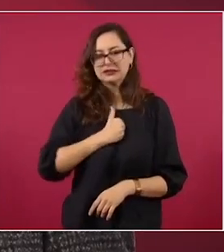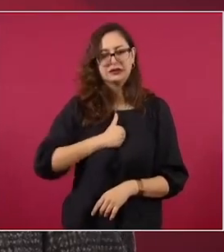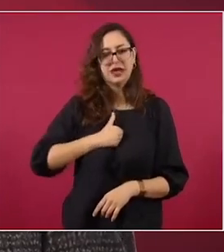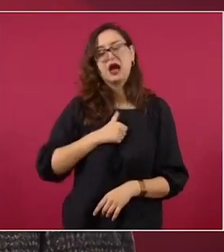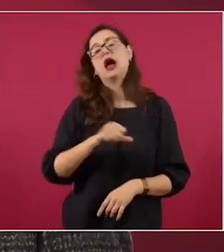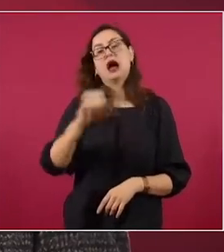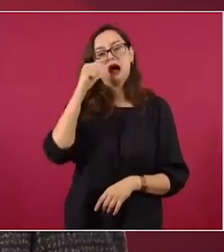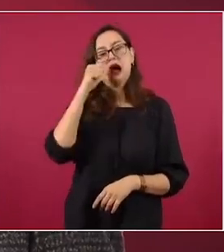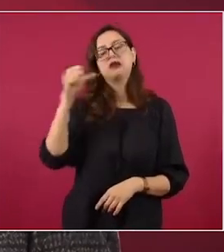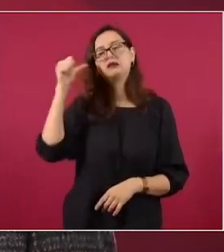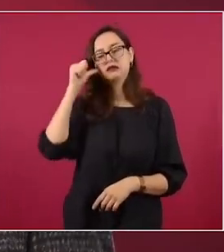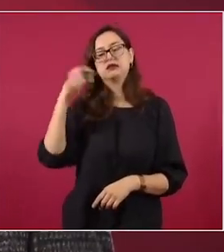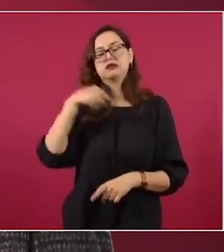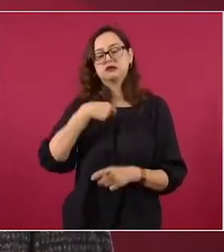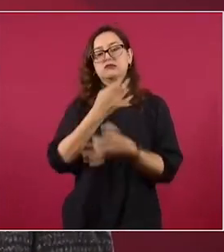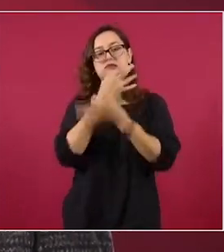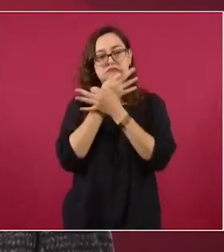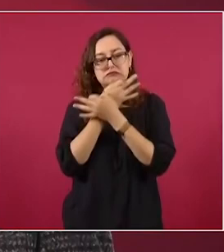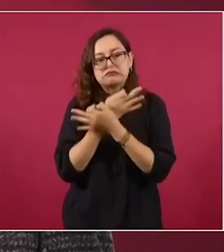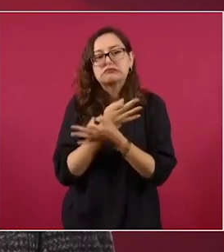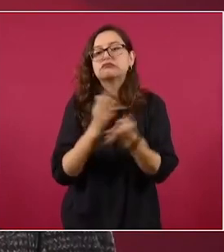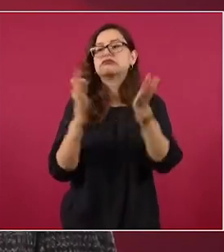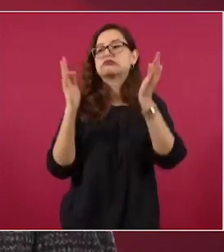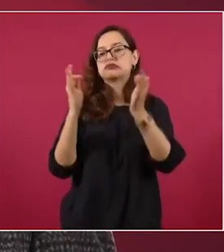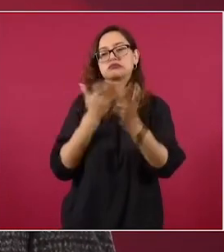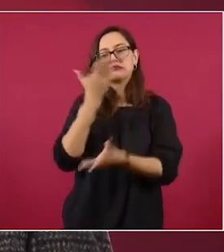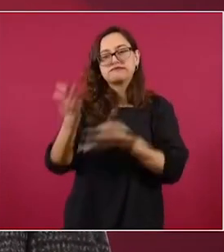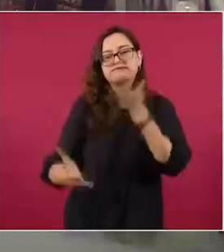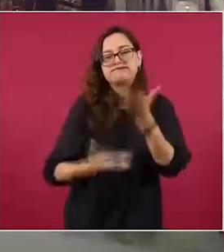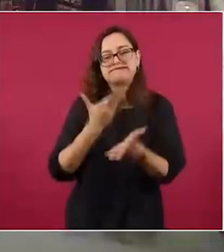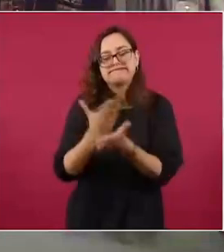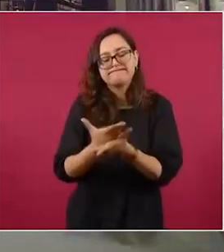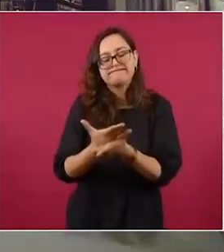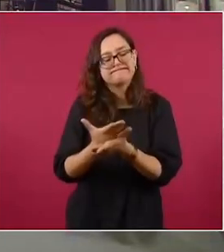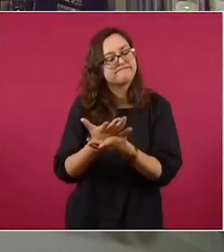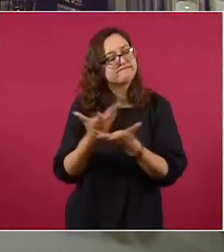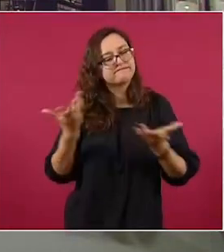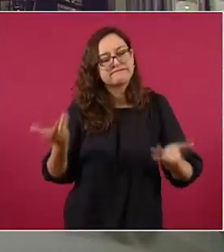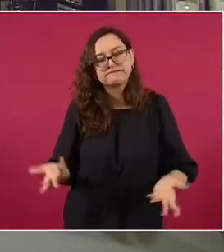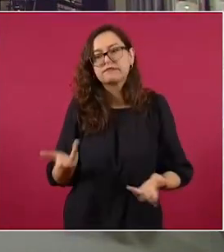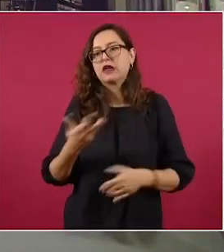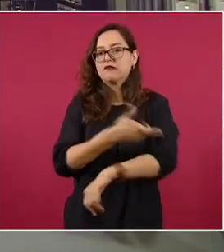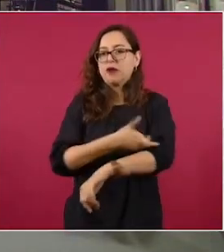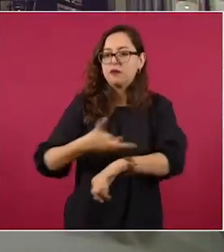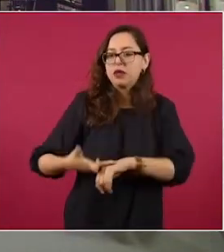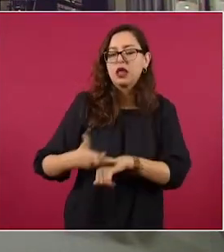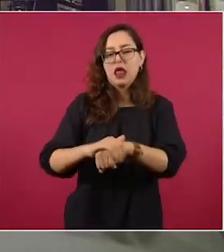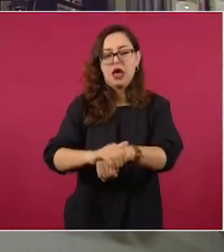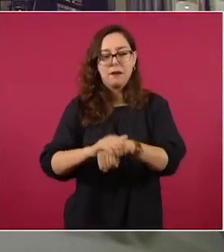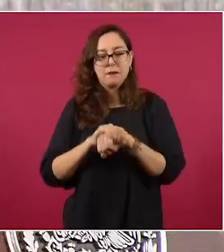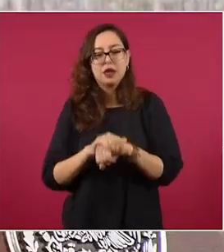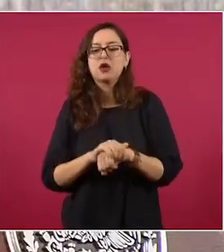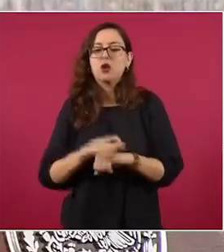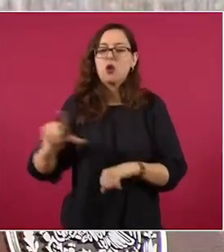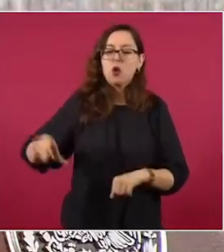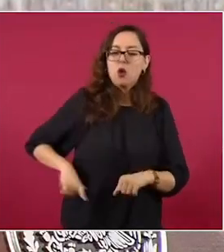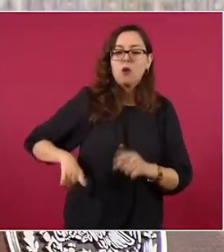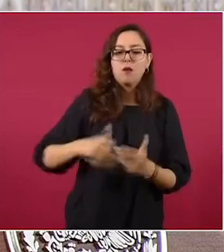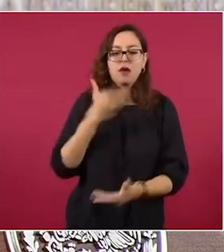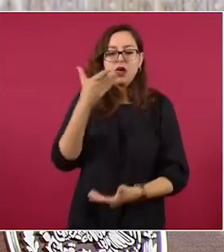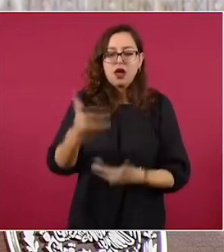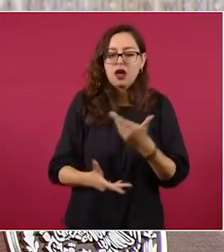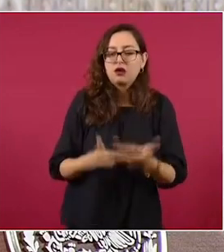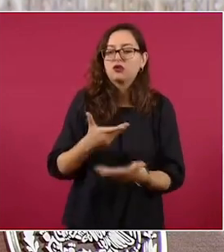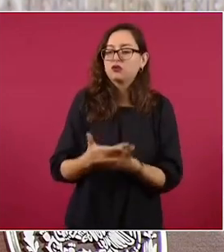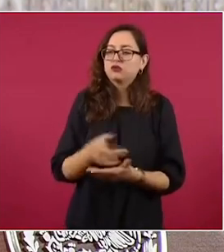a los familiares que perdieron la vida, a sus amigos, a los servidores públicos, al gobierno